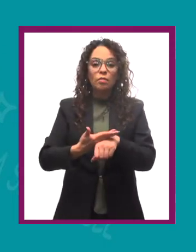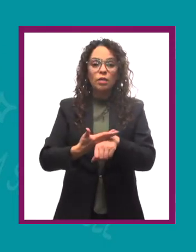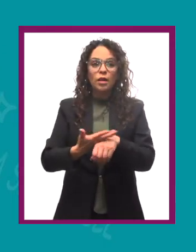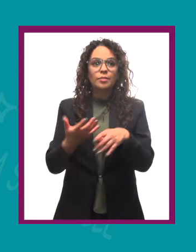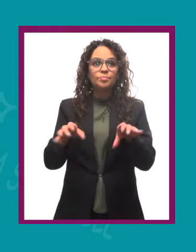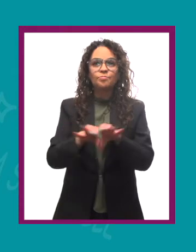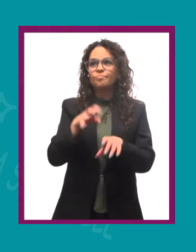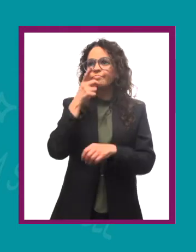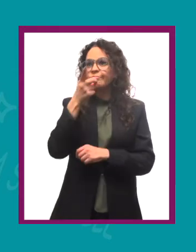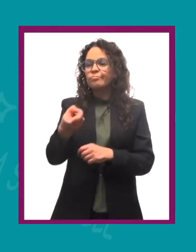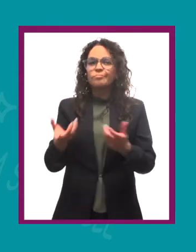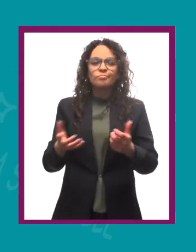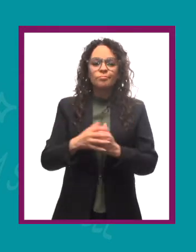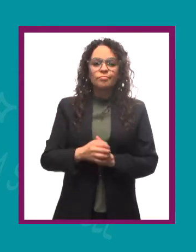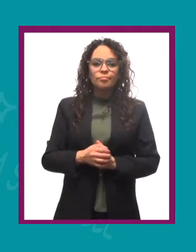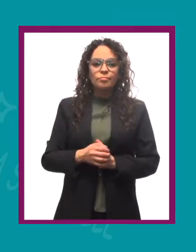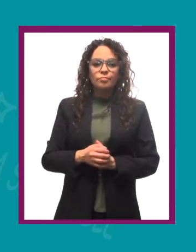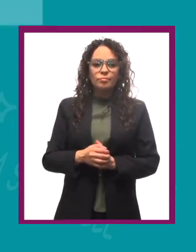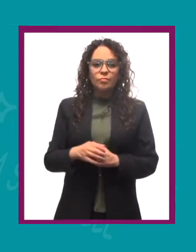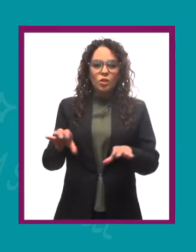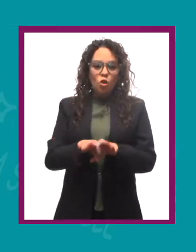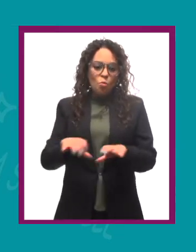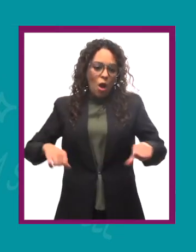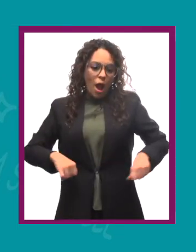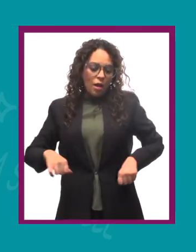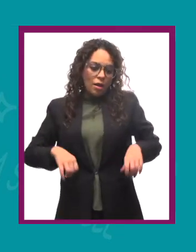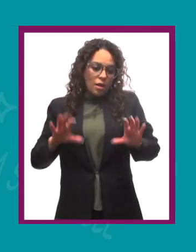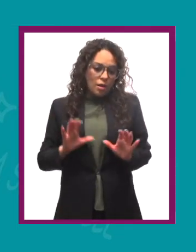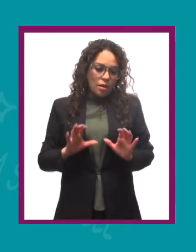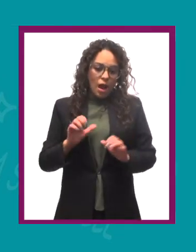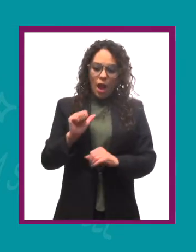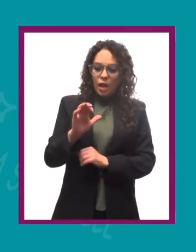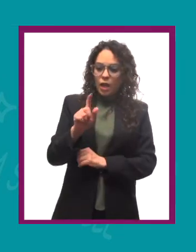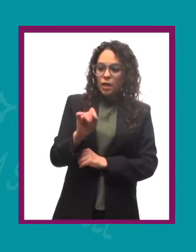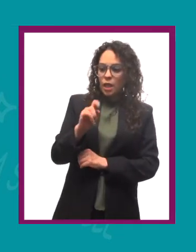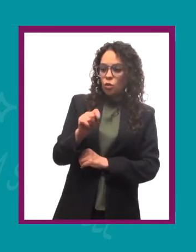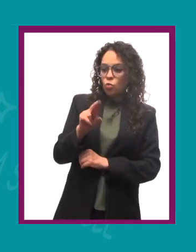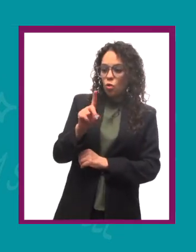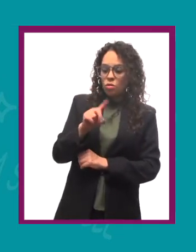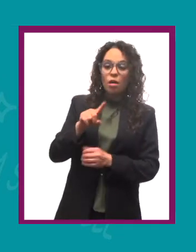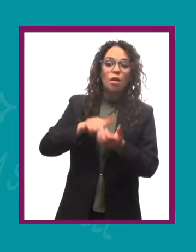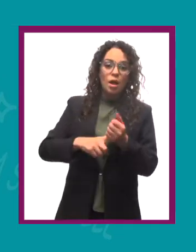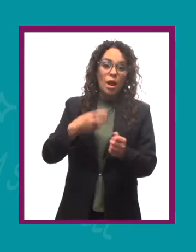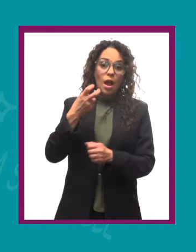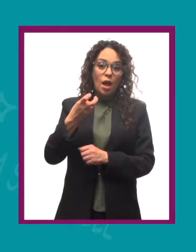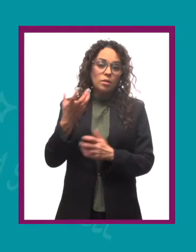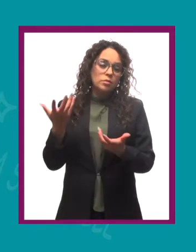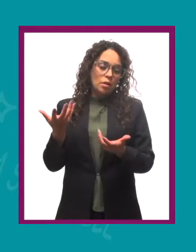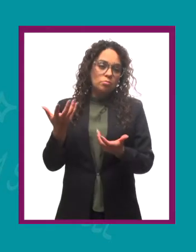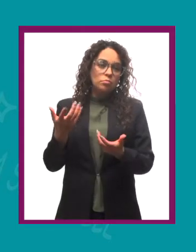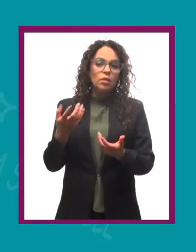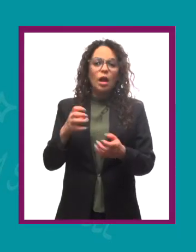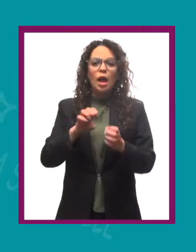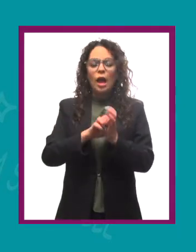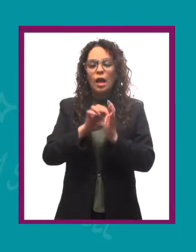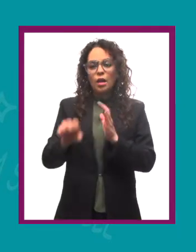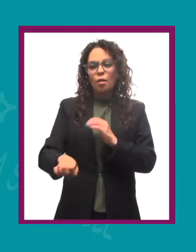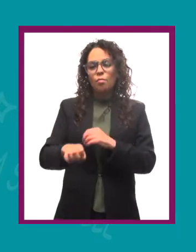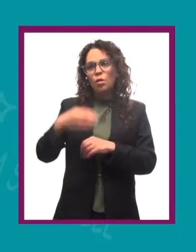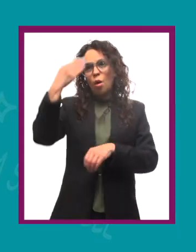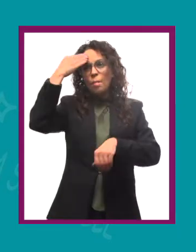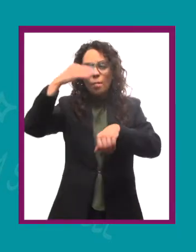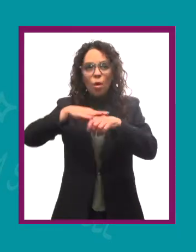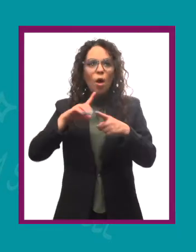aptitud entonces al final esta aptitud sí que nos condiciona por ejemplo